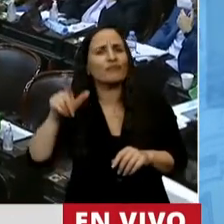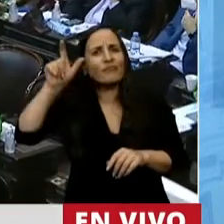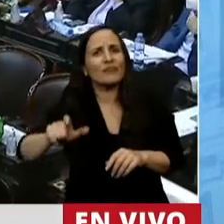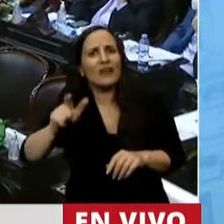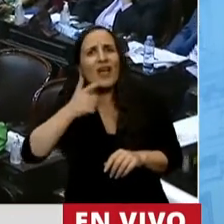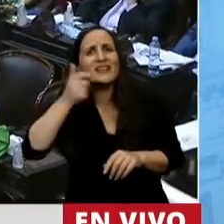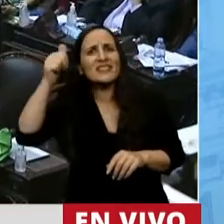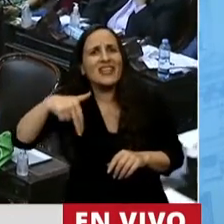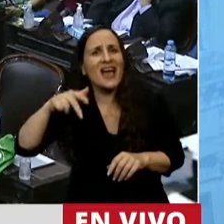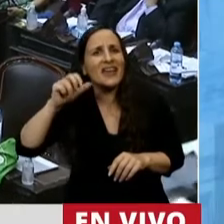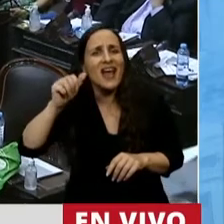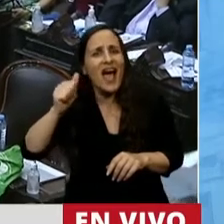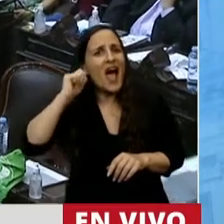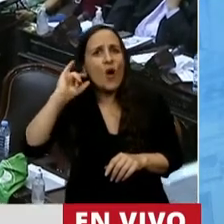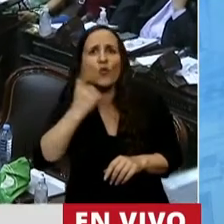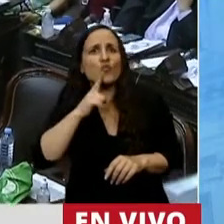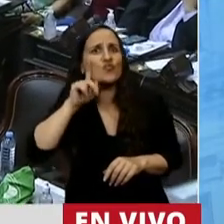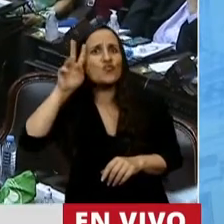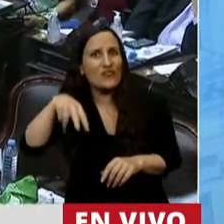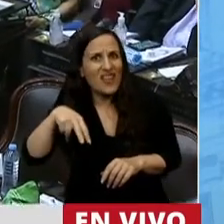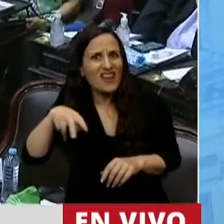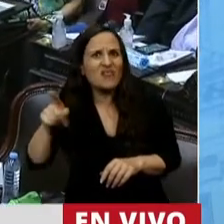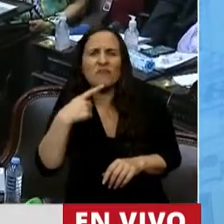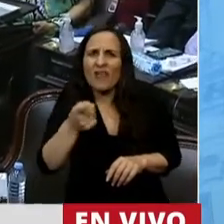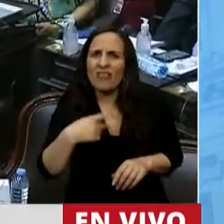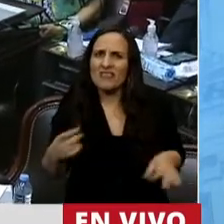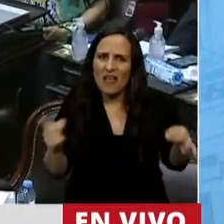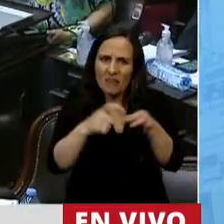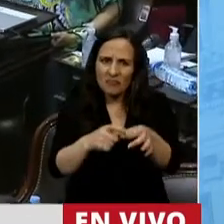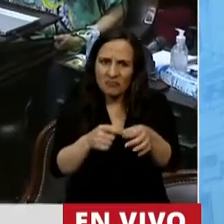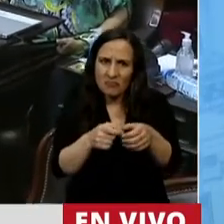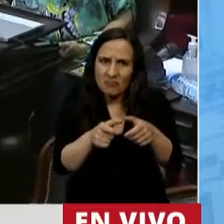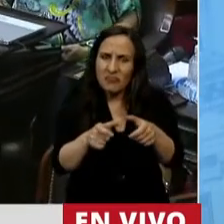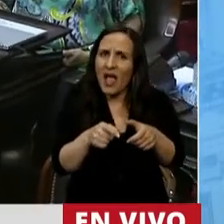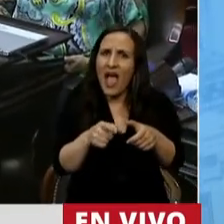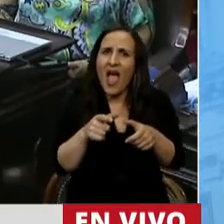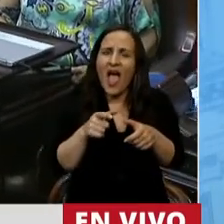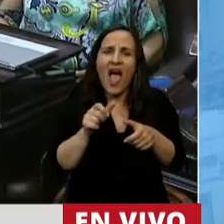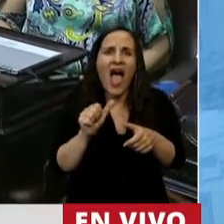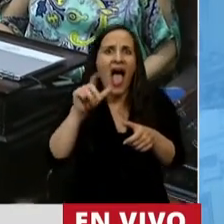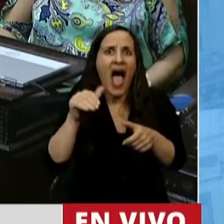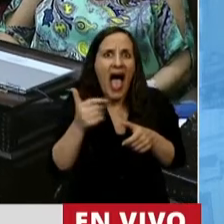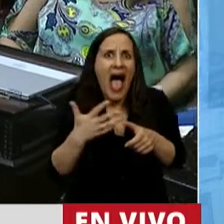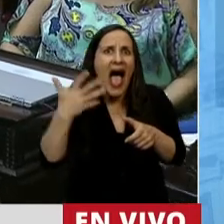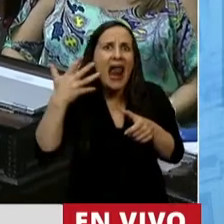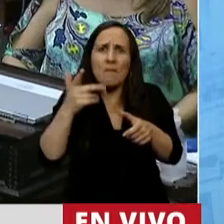definía que el embrión no tenía alma hasta el día 45,